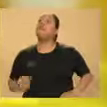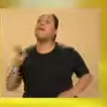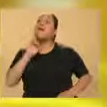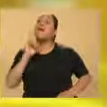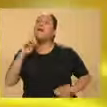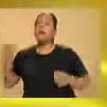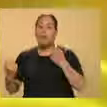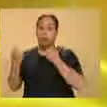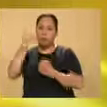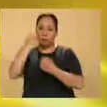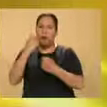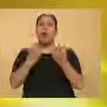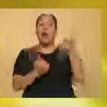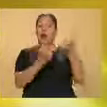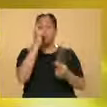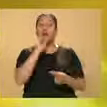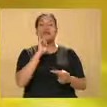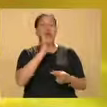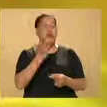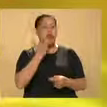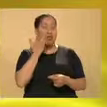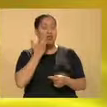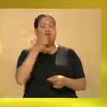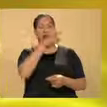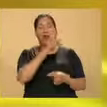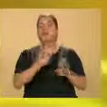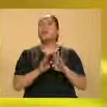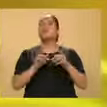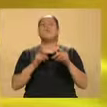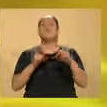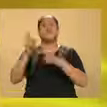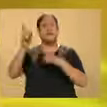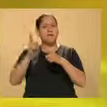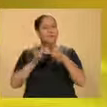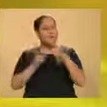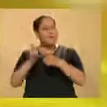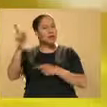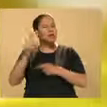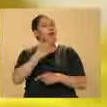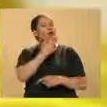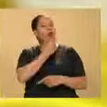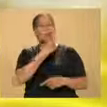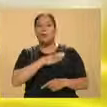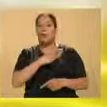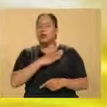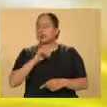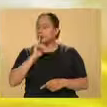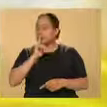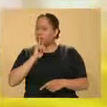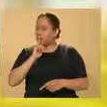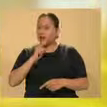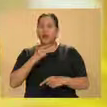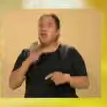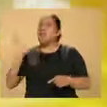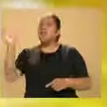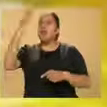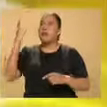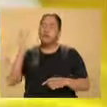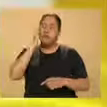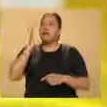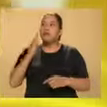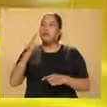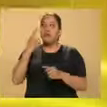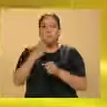también conozco de casos de mujeres que provocan y provocan y provocan y golpean primero y agreden